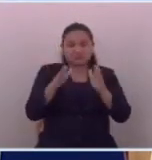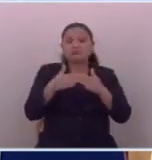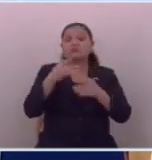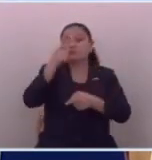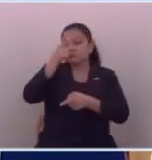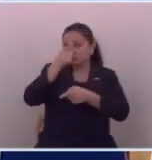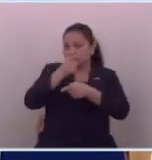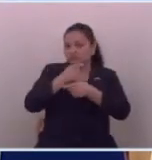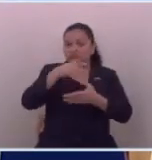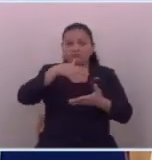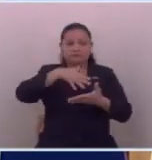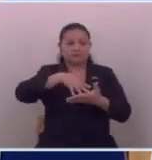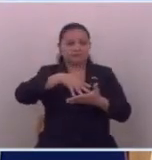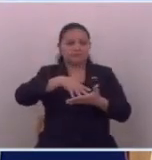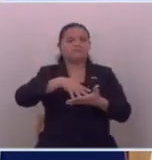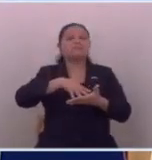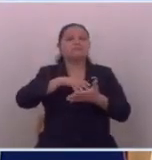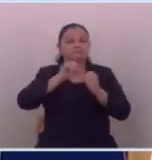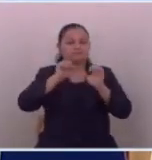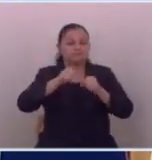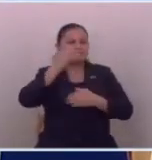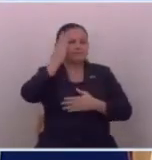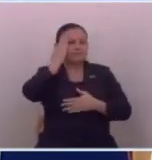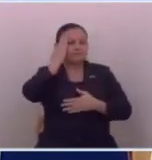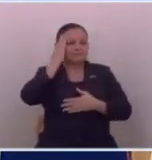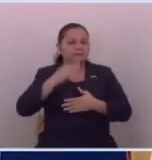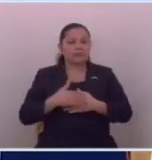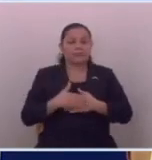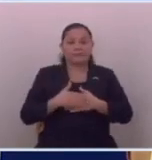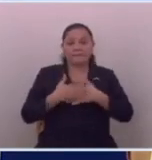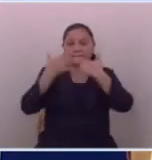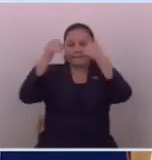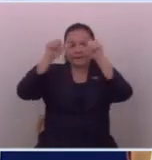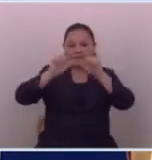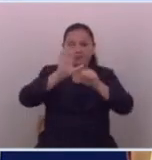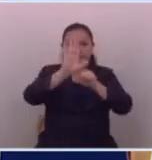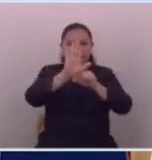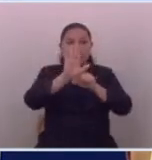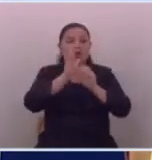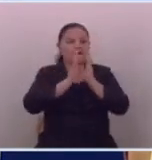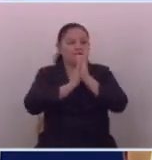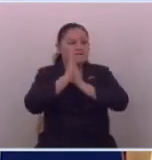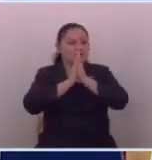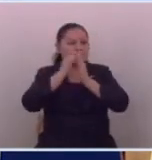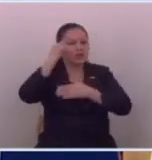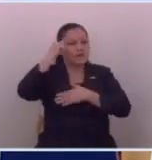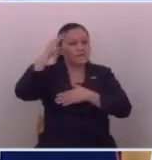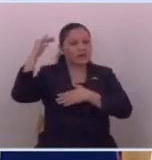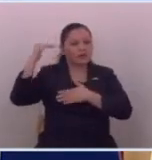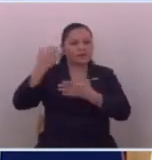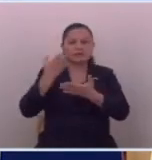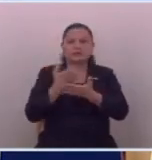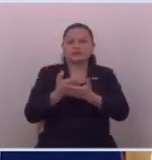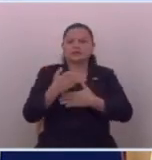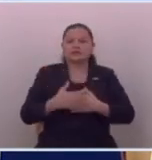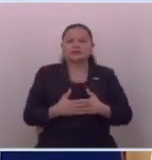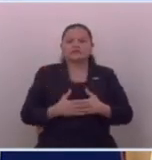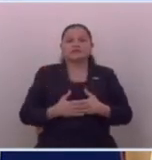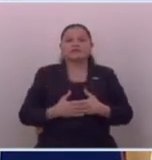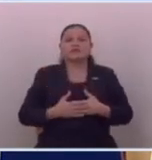adecuado para que la población conociera, de acuerdo a su conveniencia política y económica.